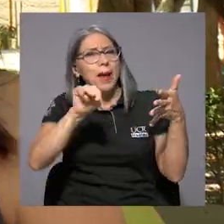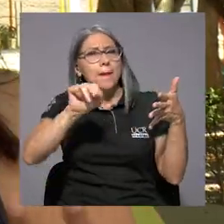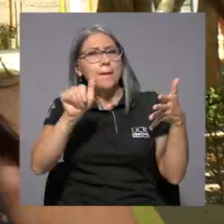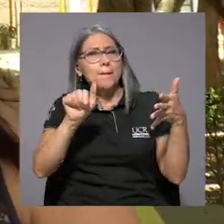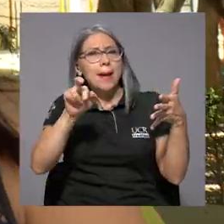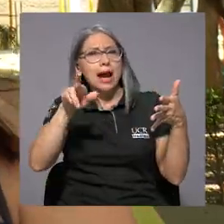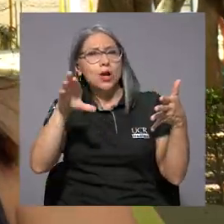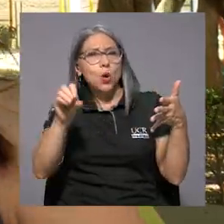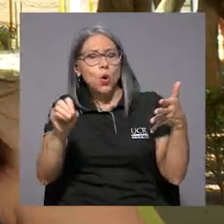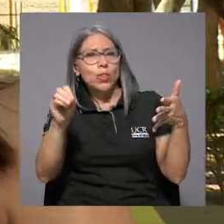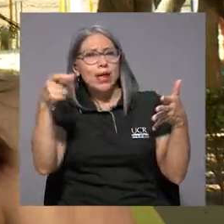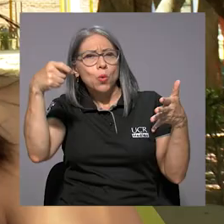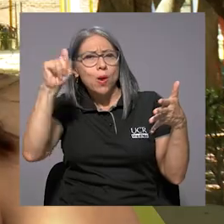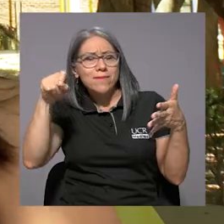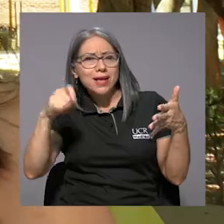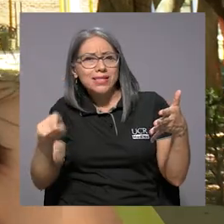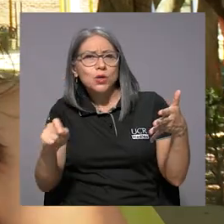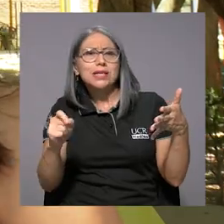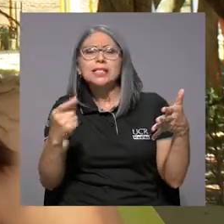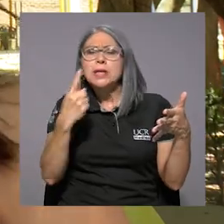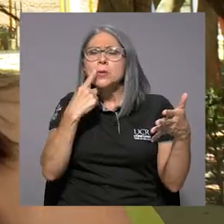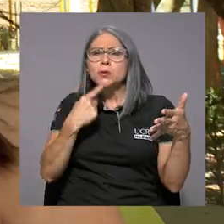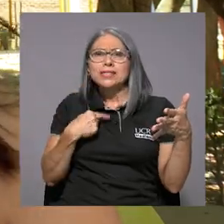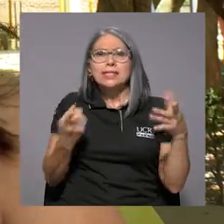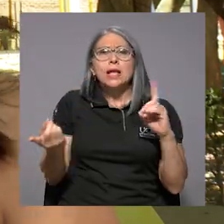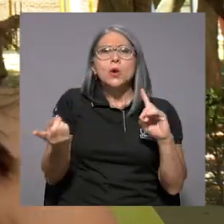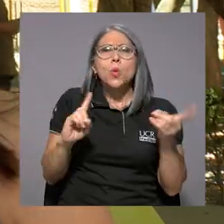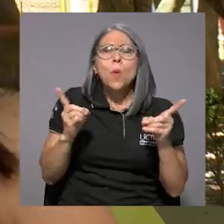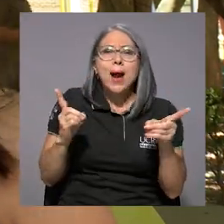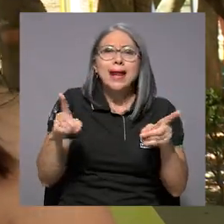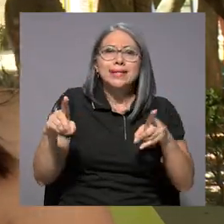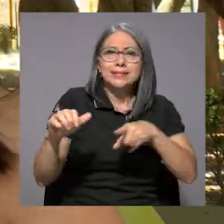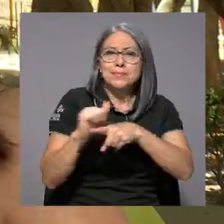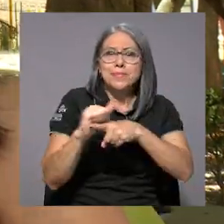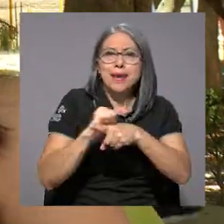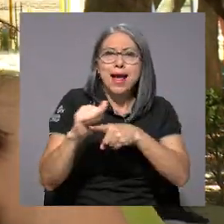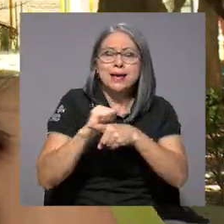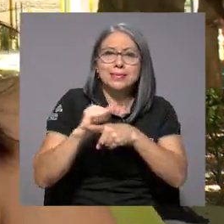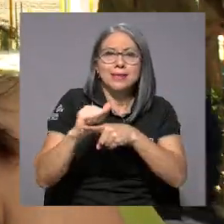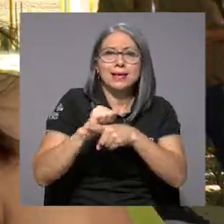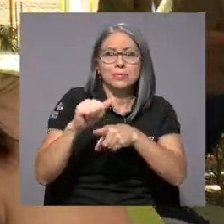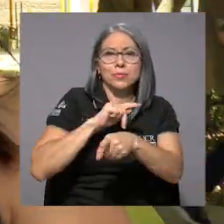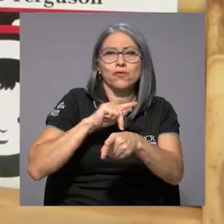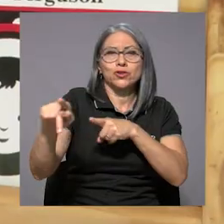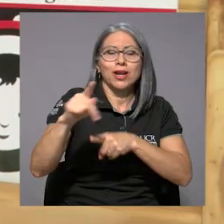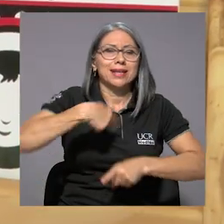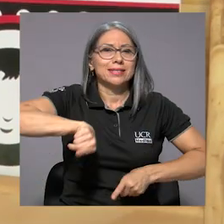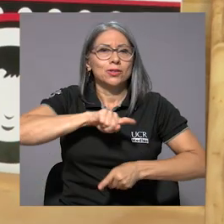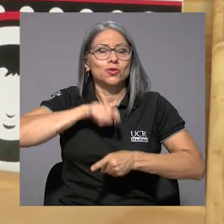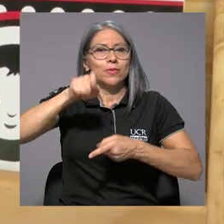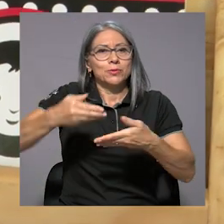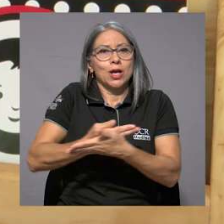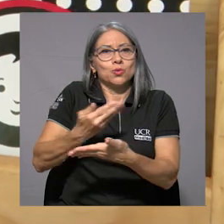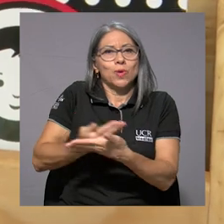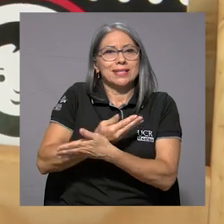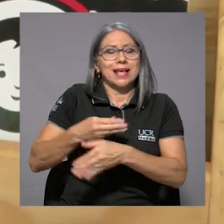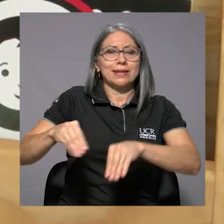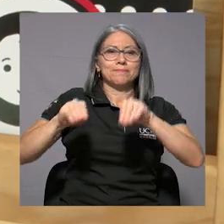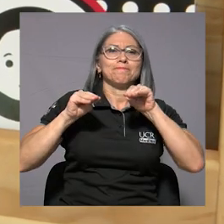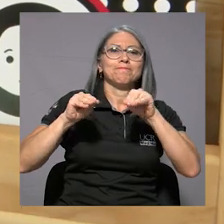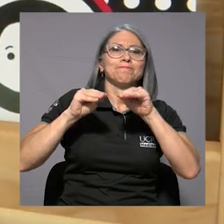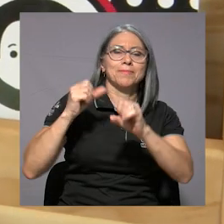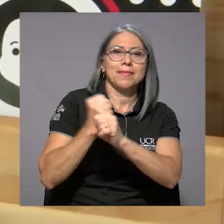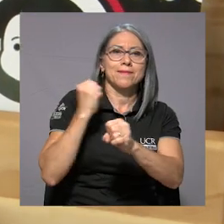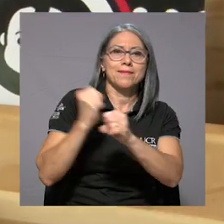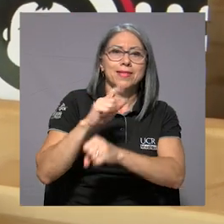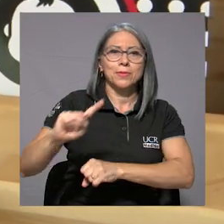cualificaciones nos va diciendo cuáles son las prácticas profesionales que debemos actualizar en la profesión